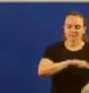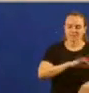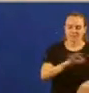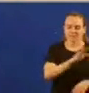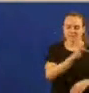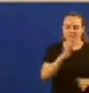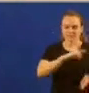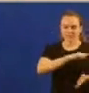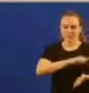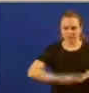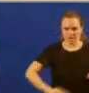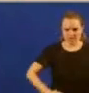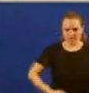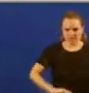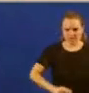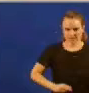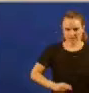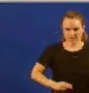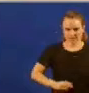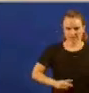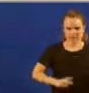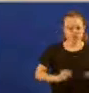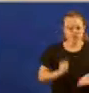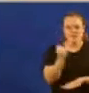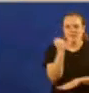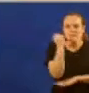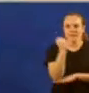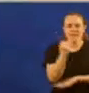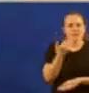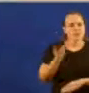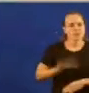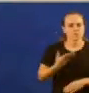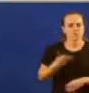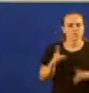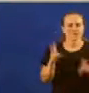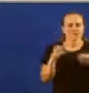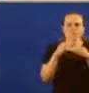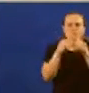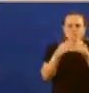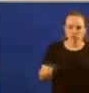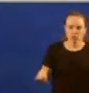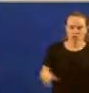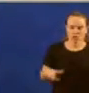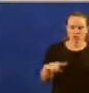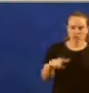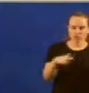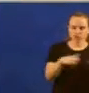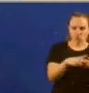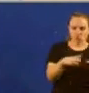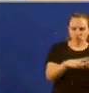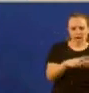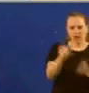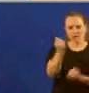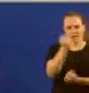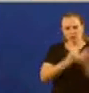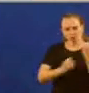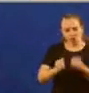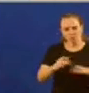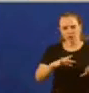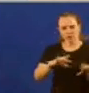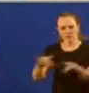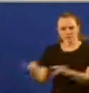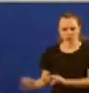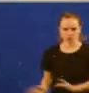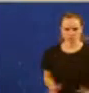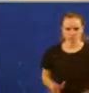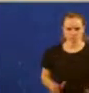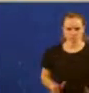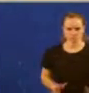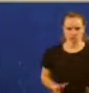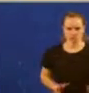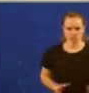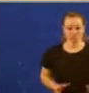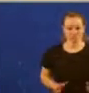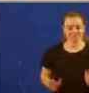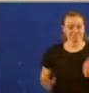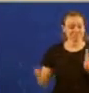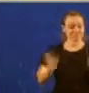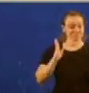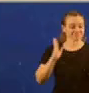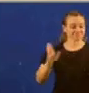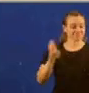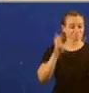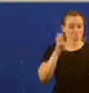Un punto de inflexión no plano económico, no plano social, no plano territorial. Nesta coxuntura,